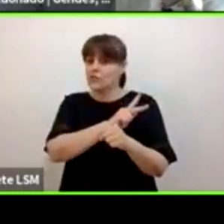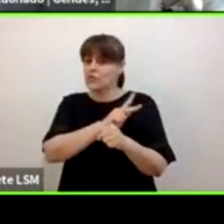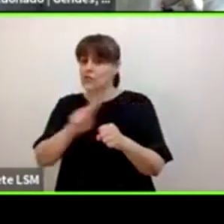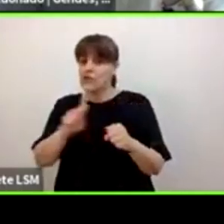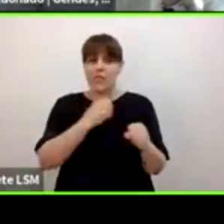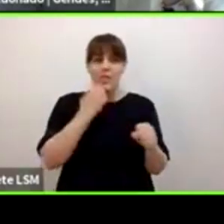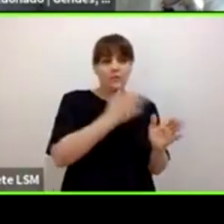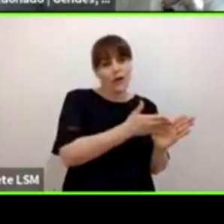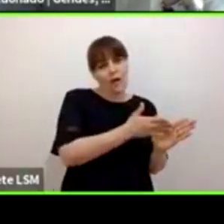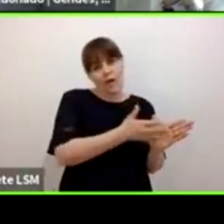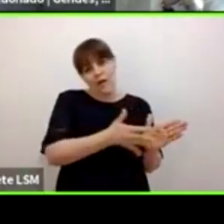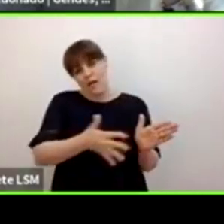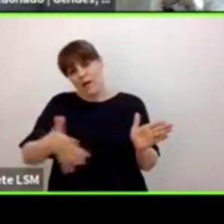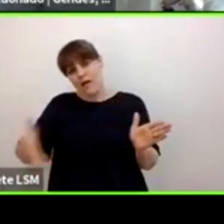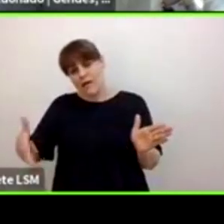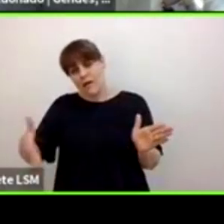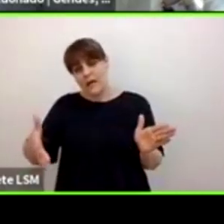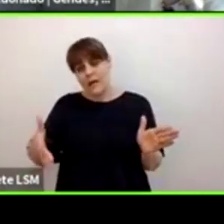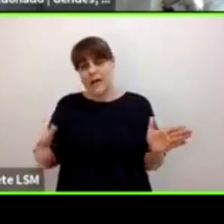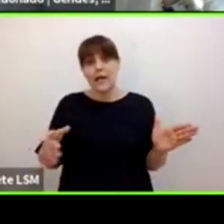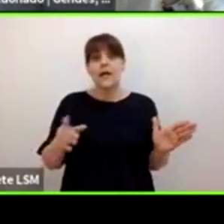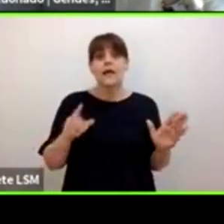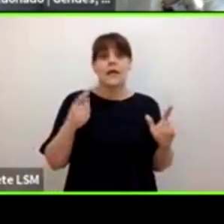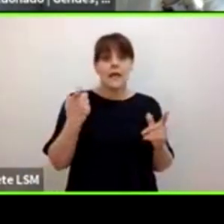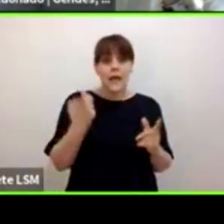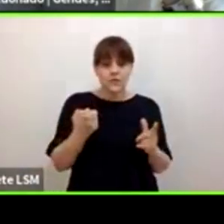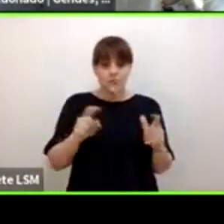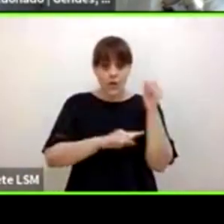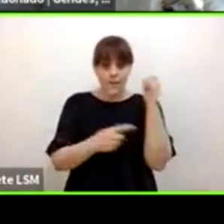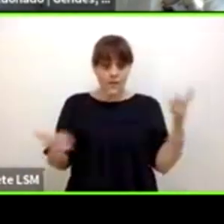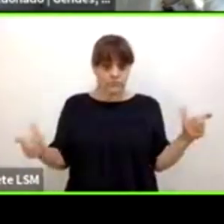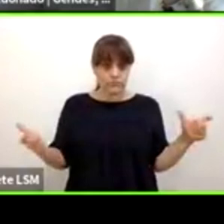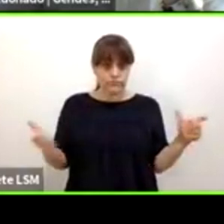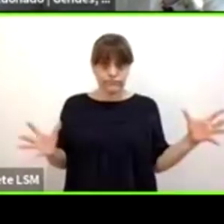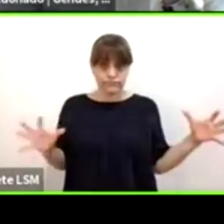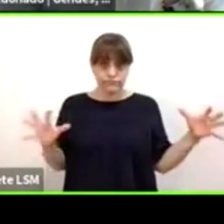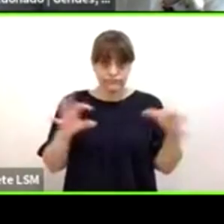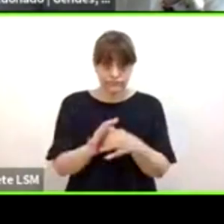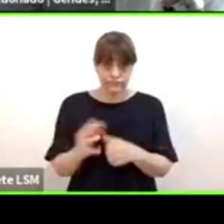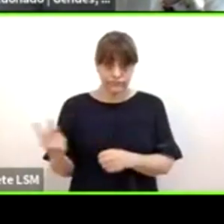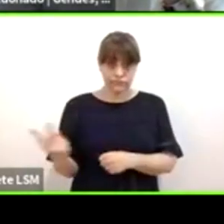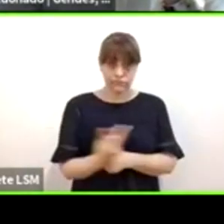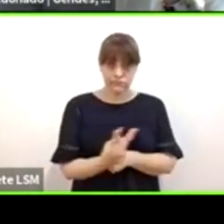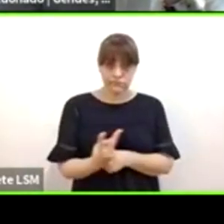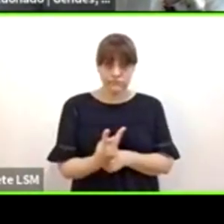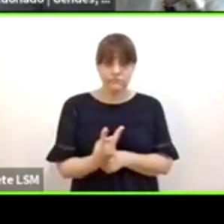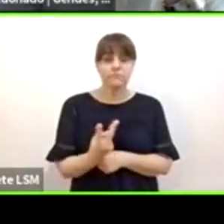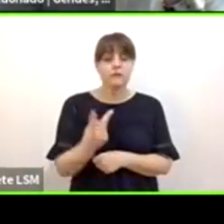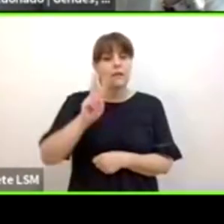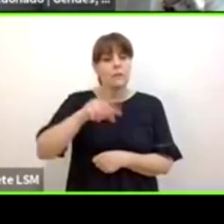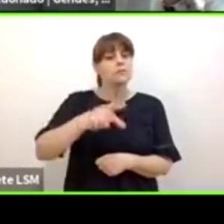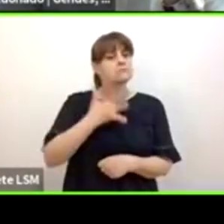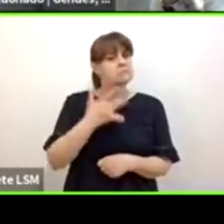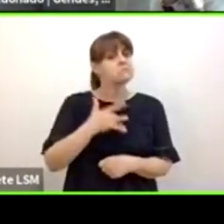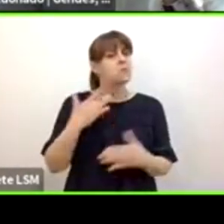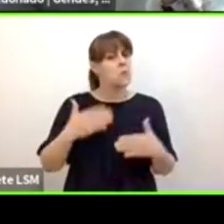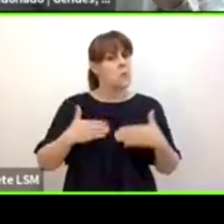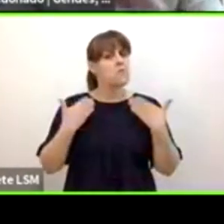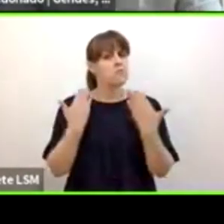y la relación que eso tiene con la reducción del embarazo adolescente tenemos todas las esperanzas de que esto